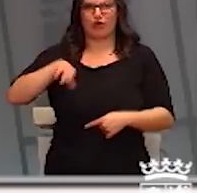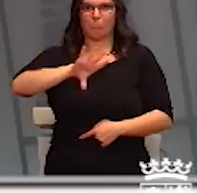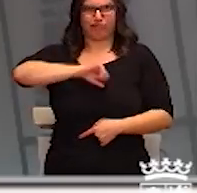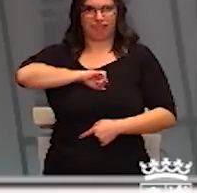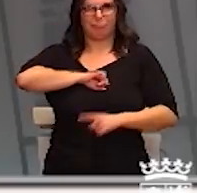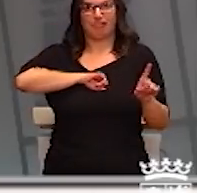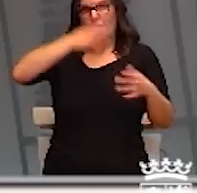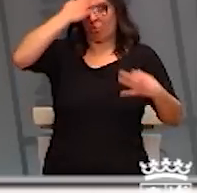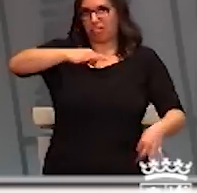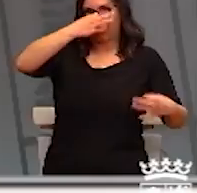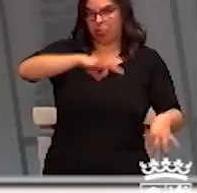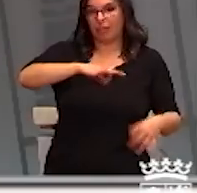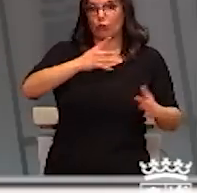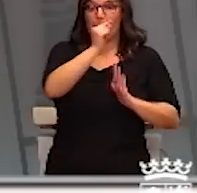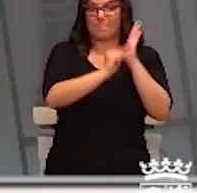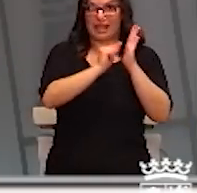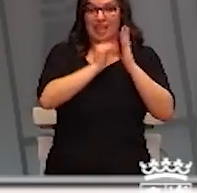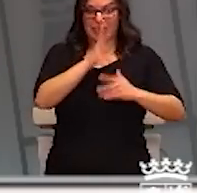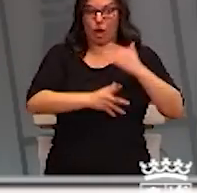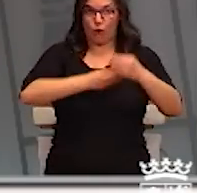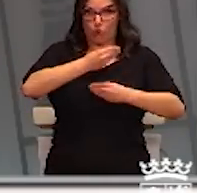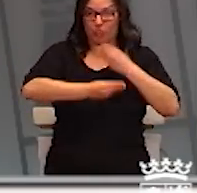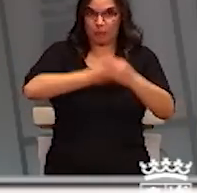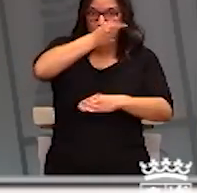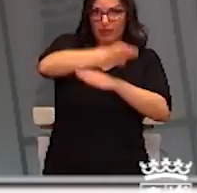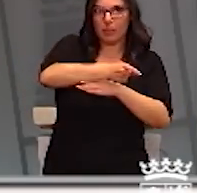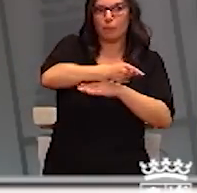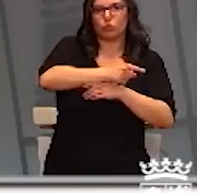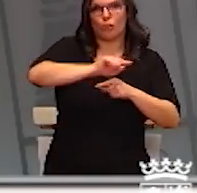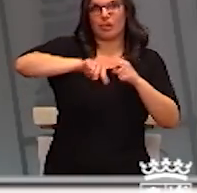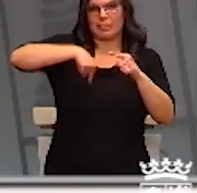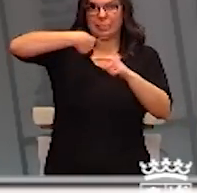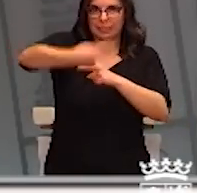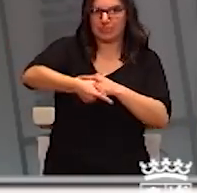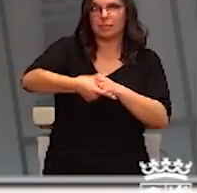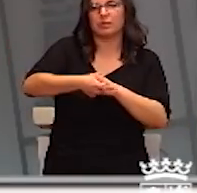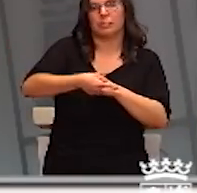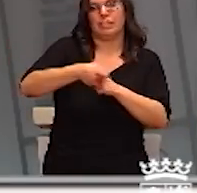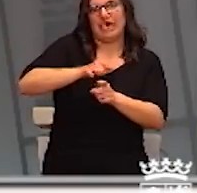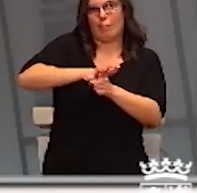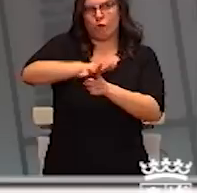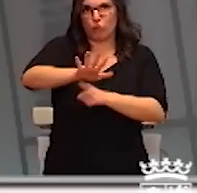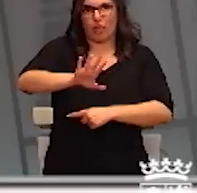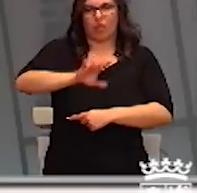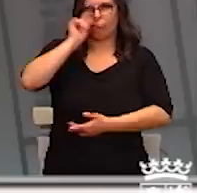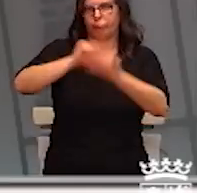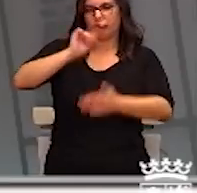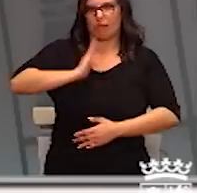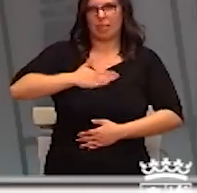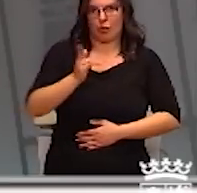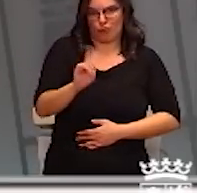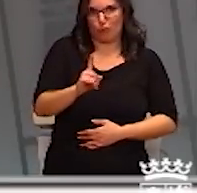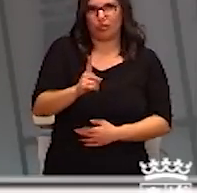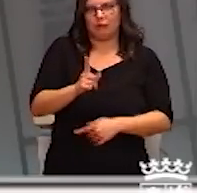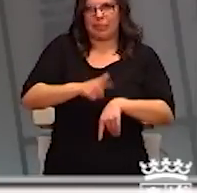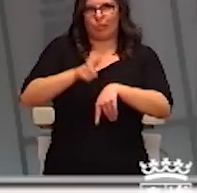que tomamos tardarán un tiempo en tener su efecto sobre la curva de crecimiento. No esperemos que